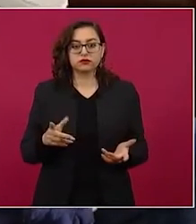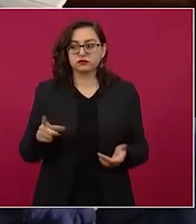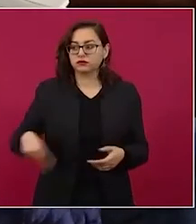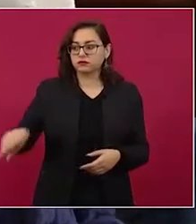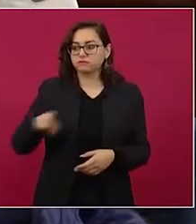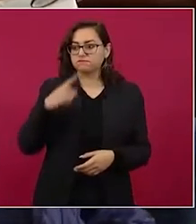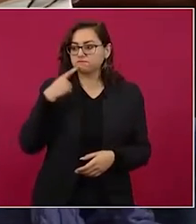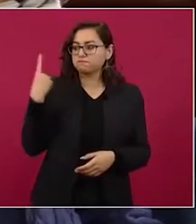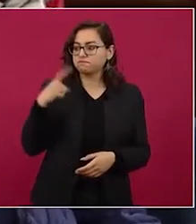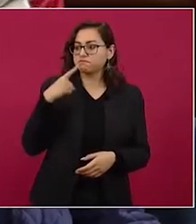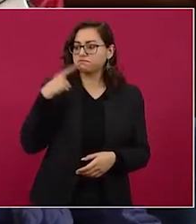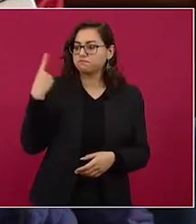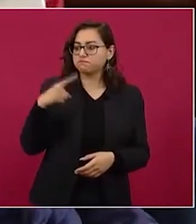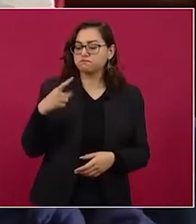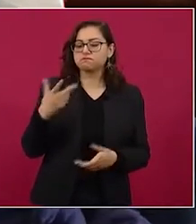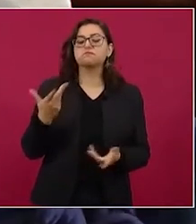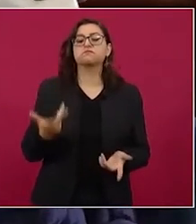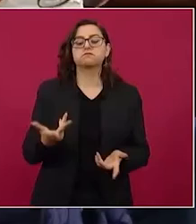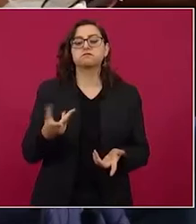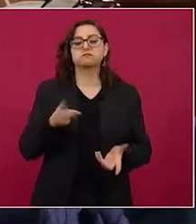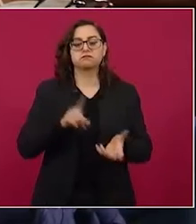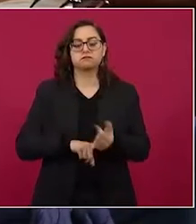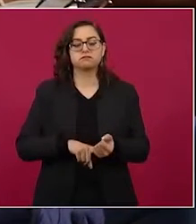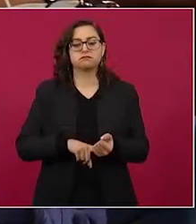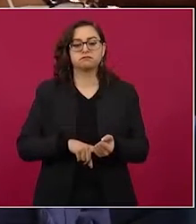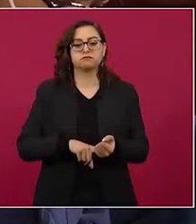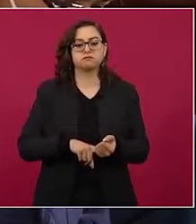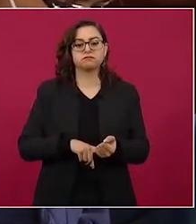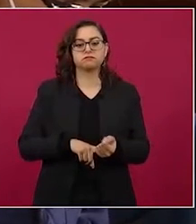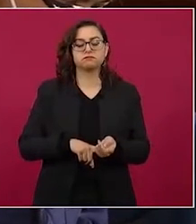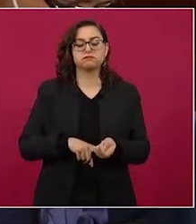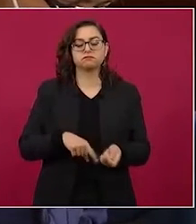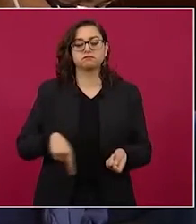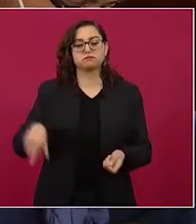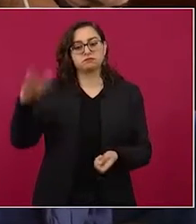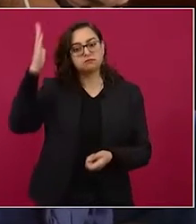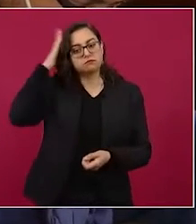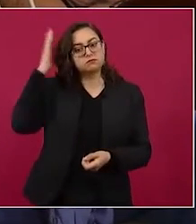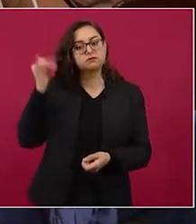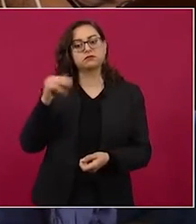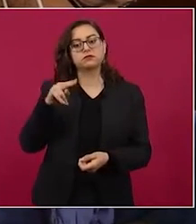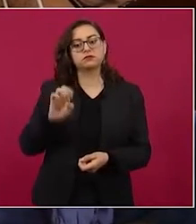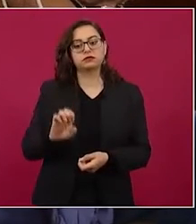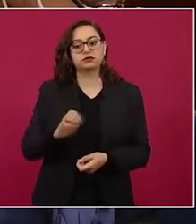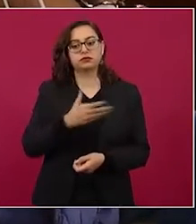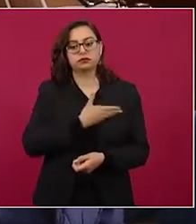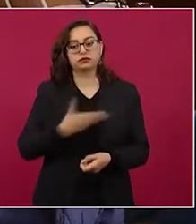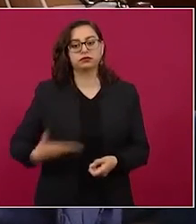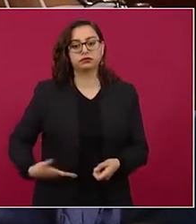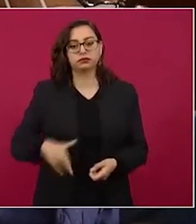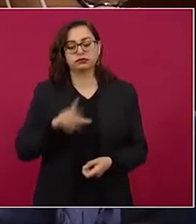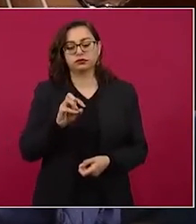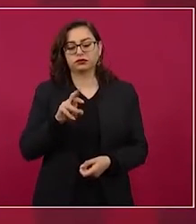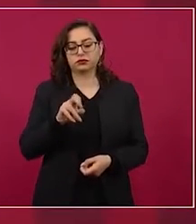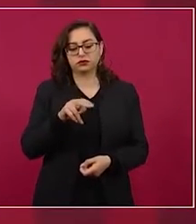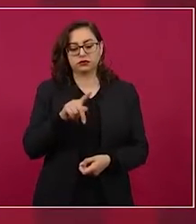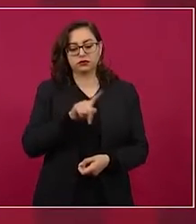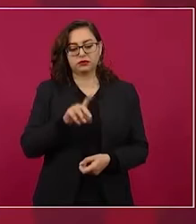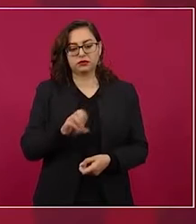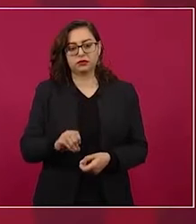denuncias que presenta ante el Tribunal, está de hecho el titular del INE, el consejero presidente Lorenzo Córdoba.